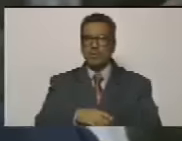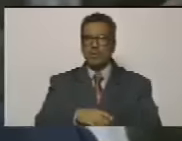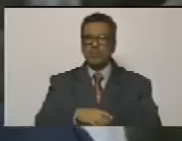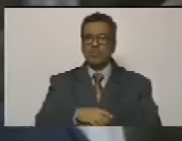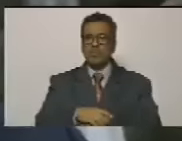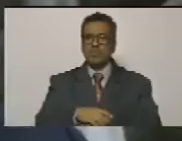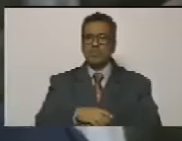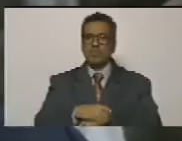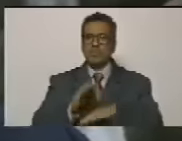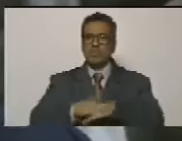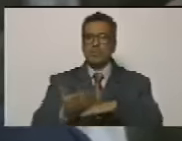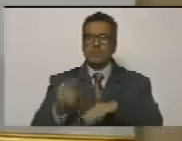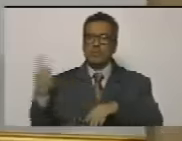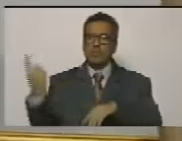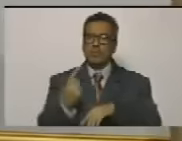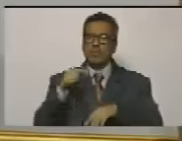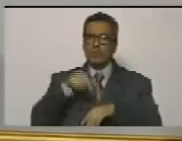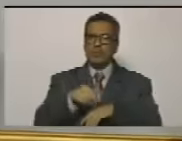porque aquí